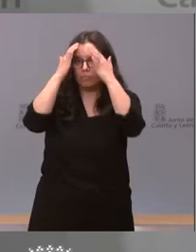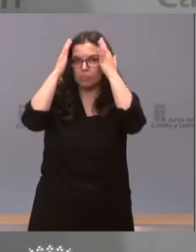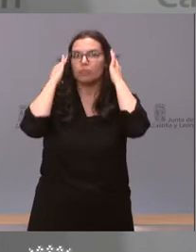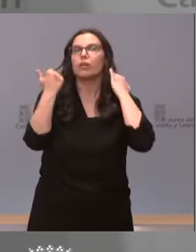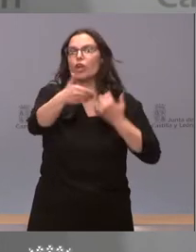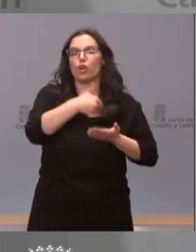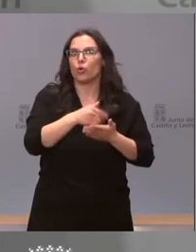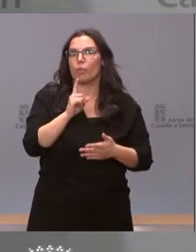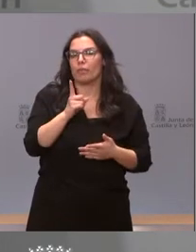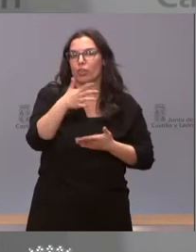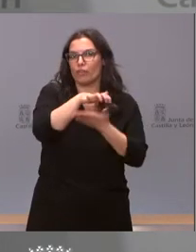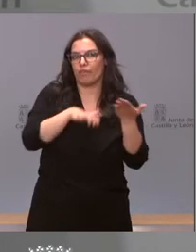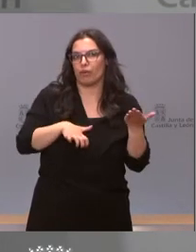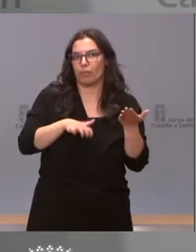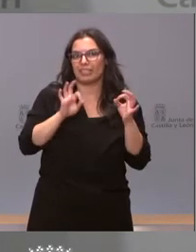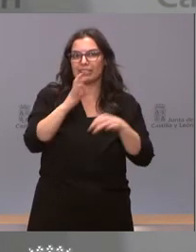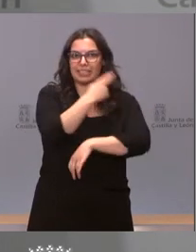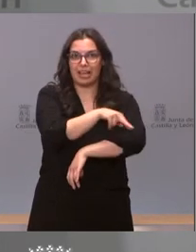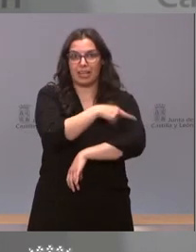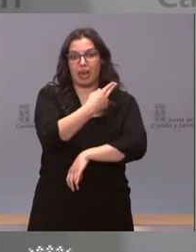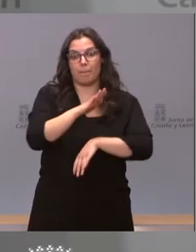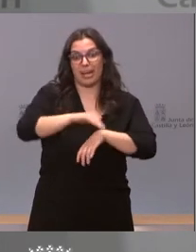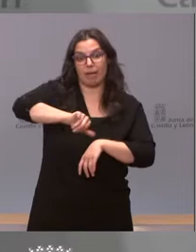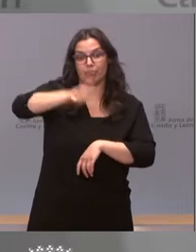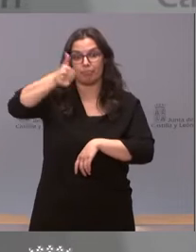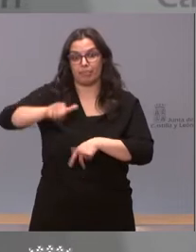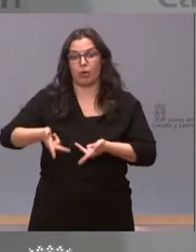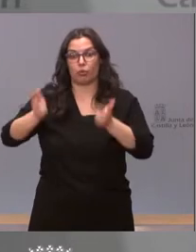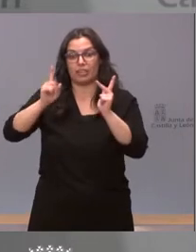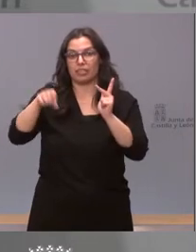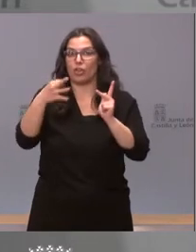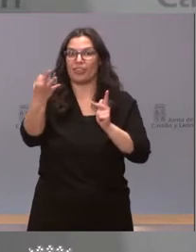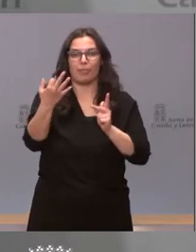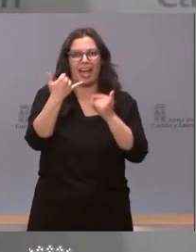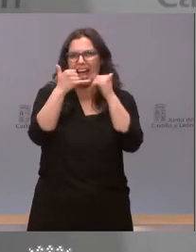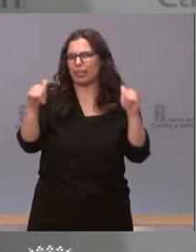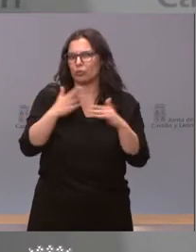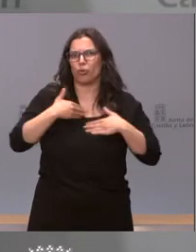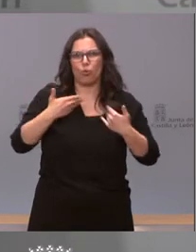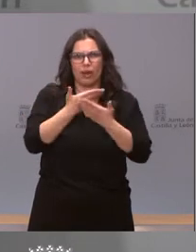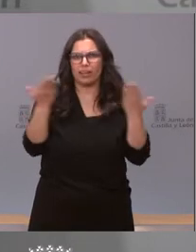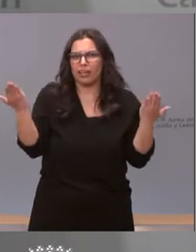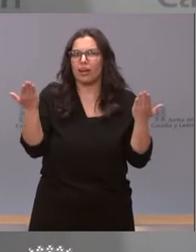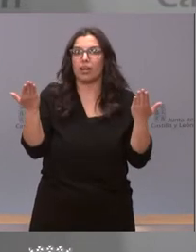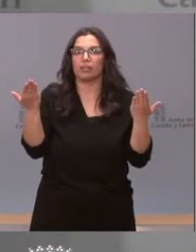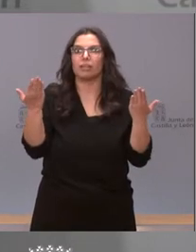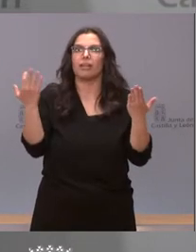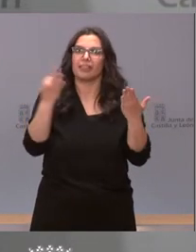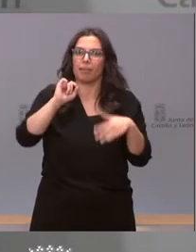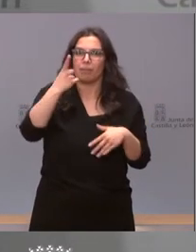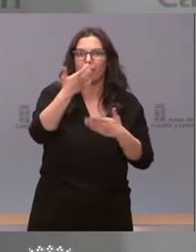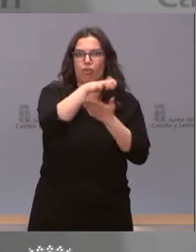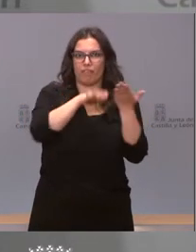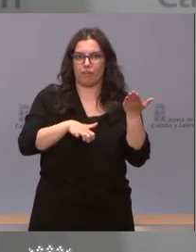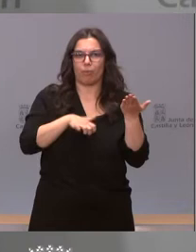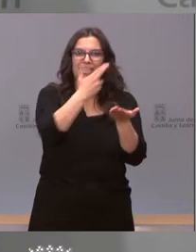a sanidad y es preceptivo en esta situación de estado de alarma que cualquier acto que pueda convocar multitudes cuente con